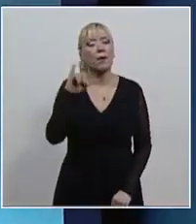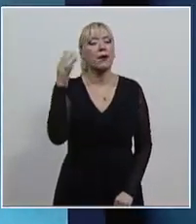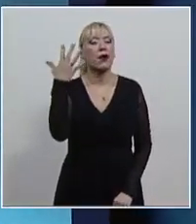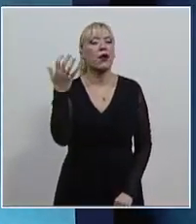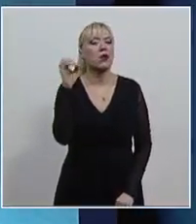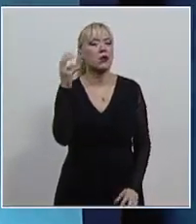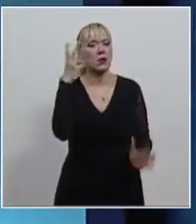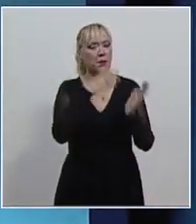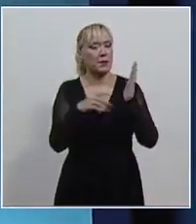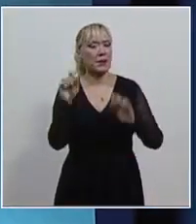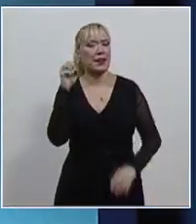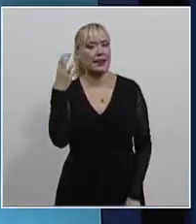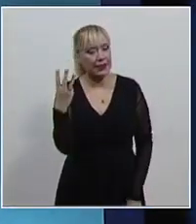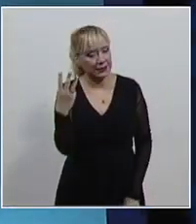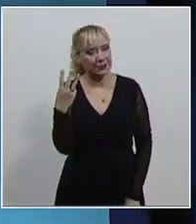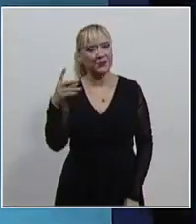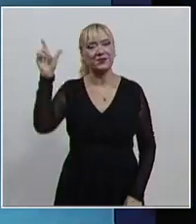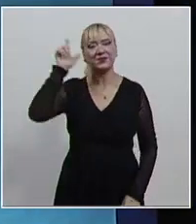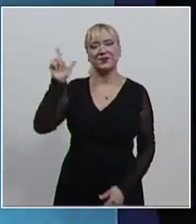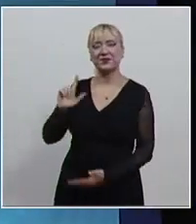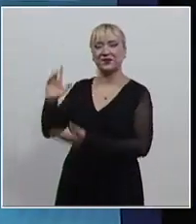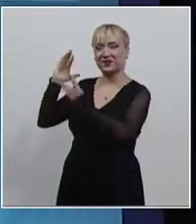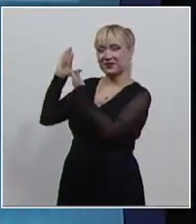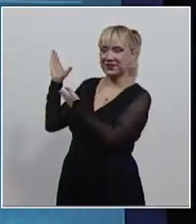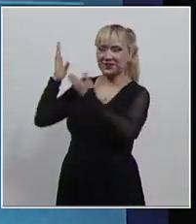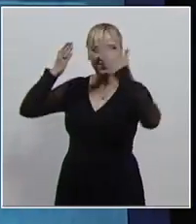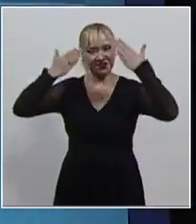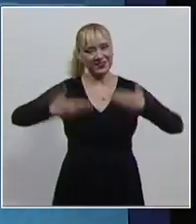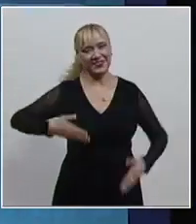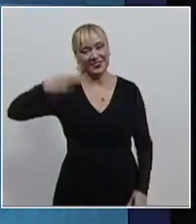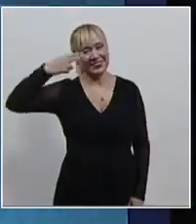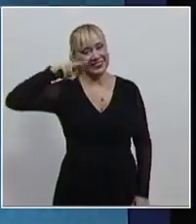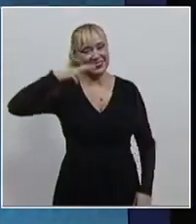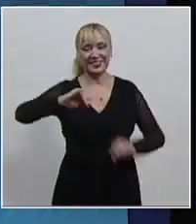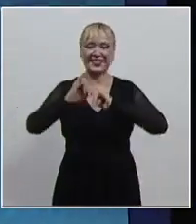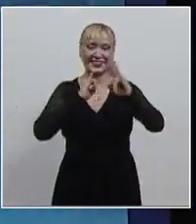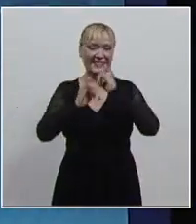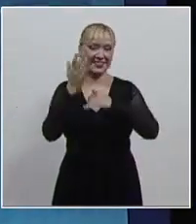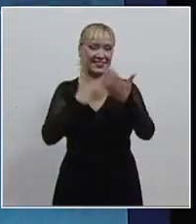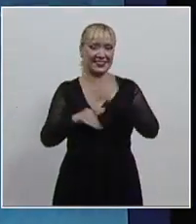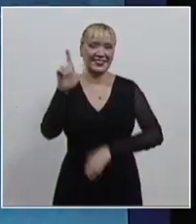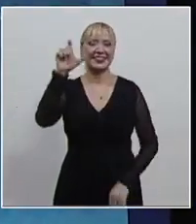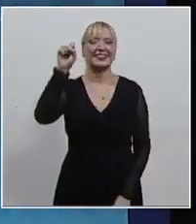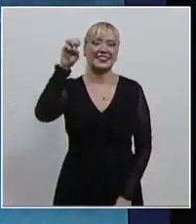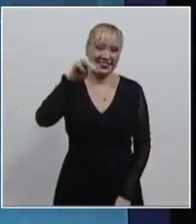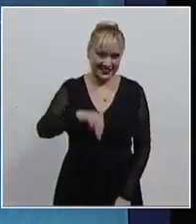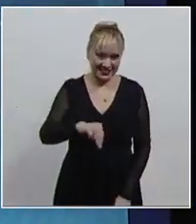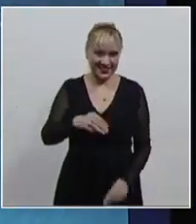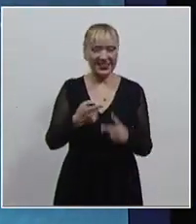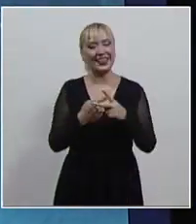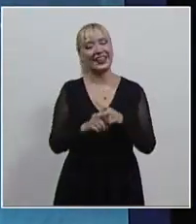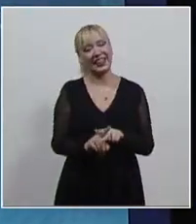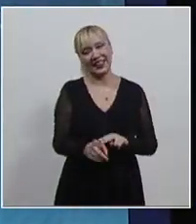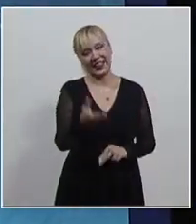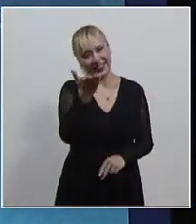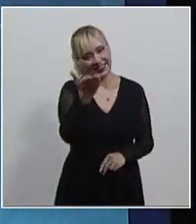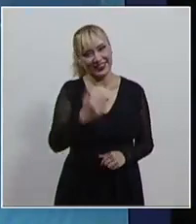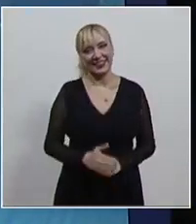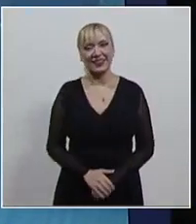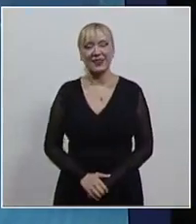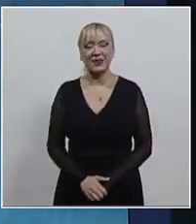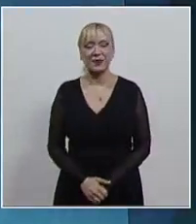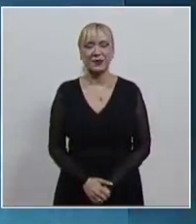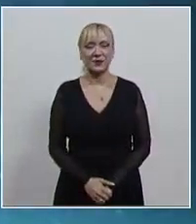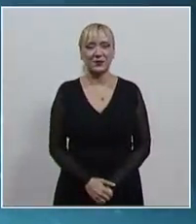octubre de 2023. Soy Laura Murillo y saludo a mi compañera Nidia Díaz en la interpretación en lengua de señas mexicana. Así comenzamos.